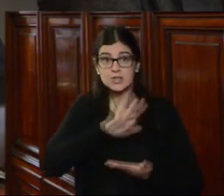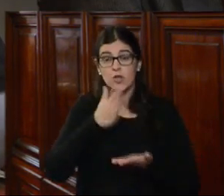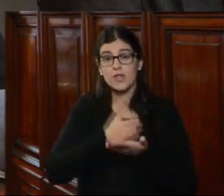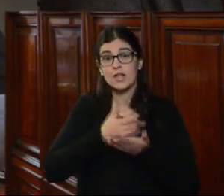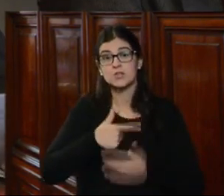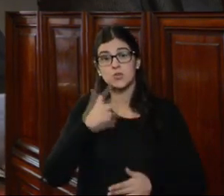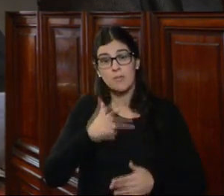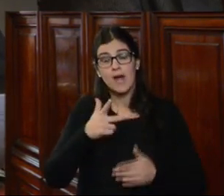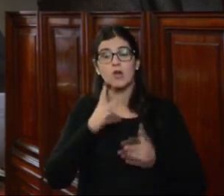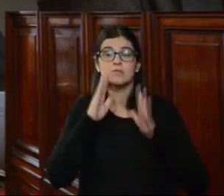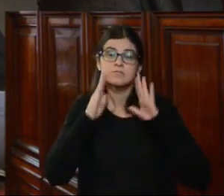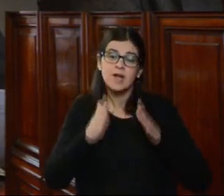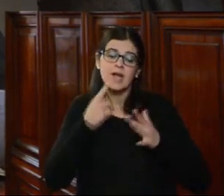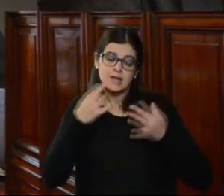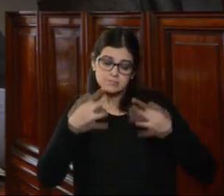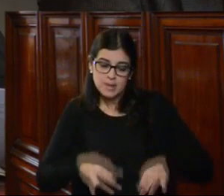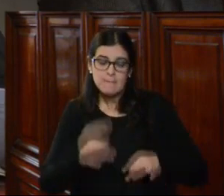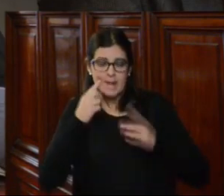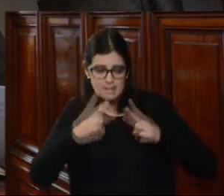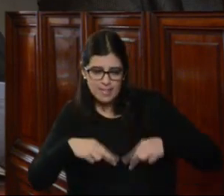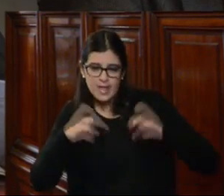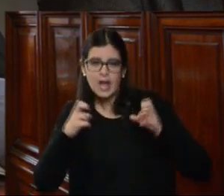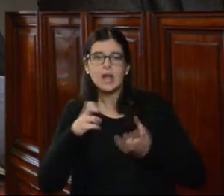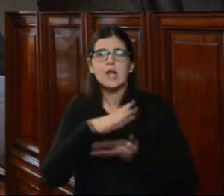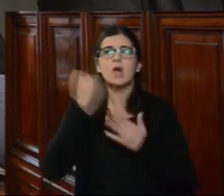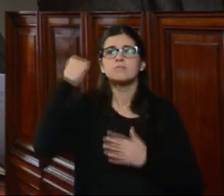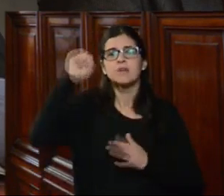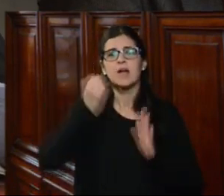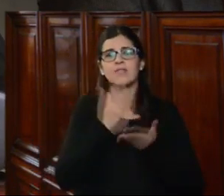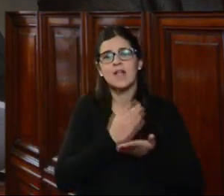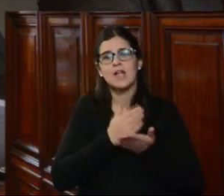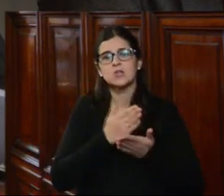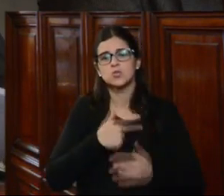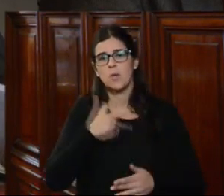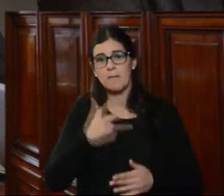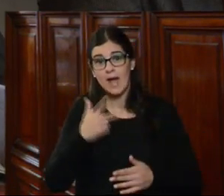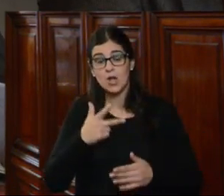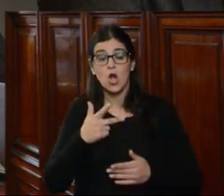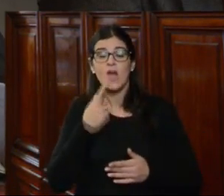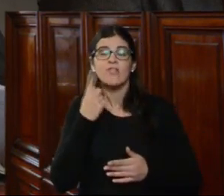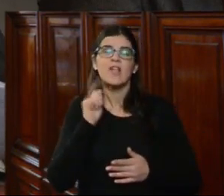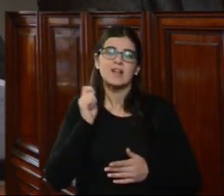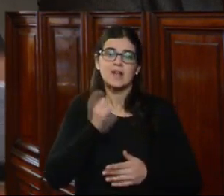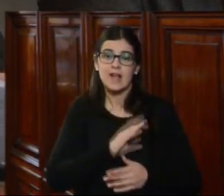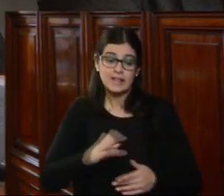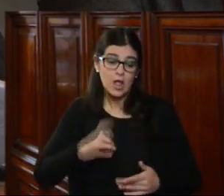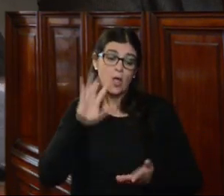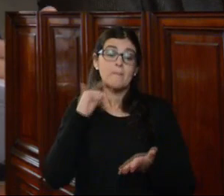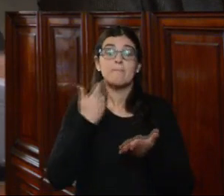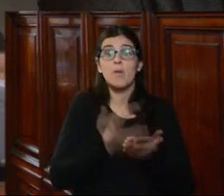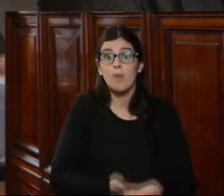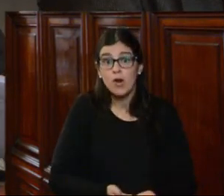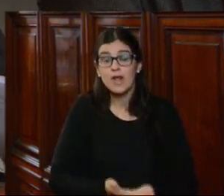Humanos, facultades y competencias para investigar presuntas violaciones a los derechos humanos de parte o de oficio, proponer